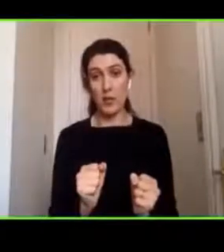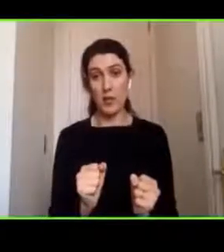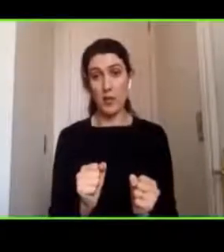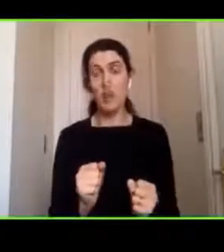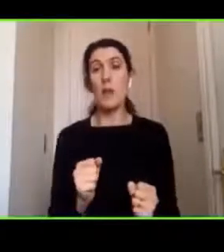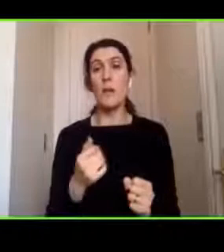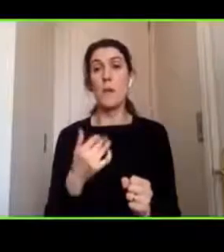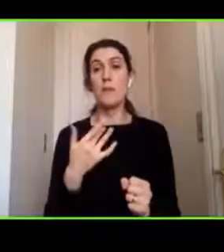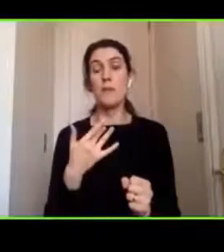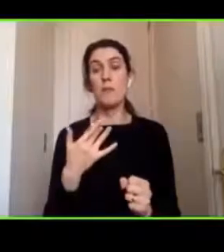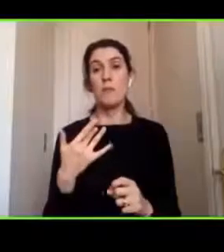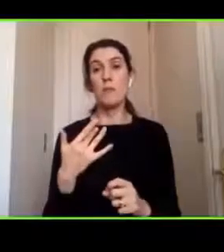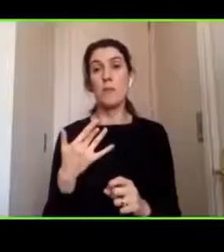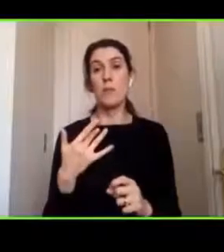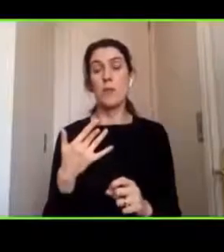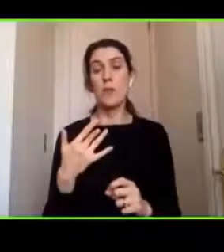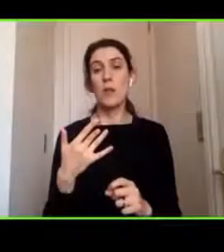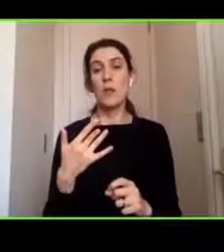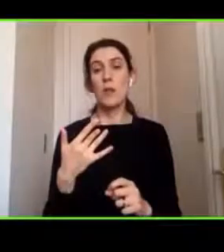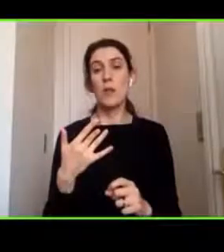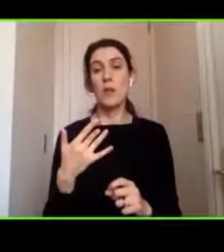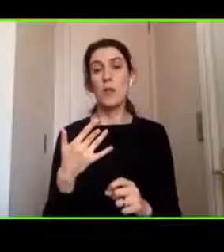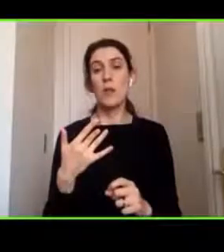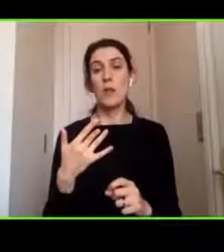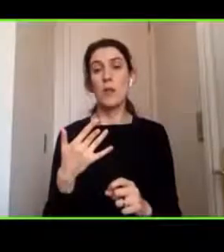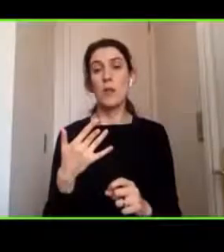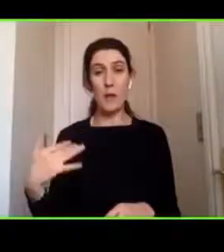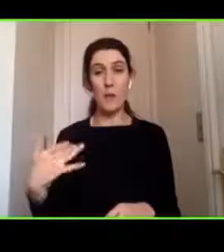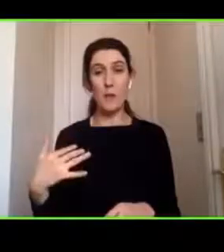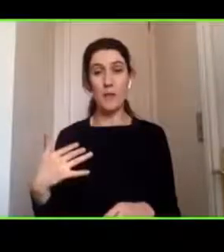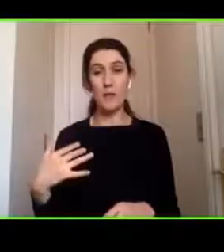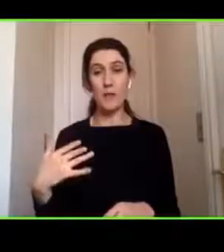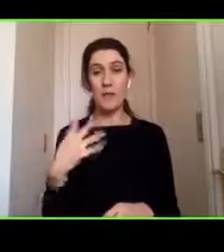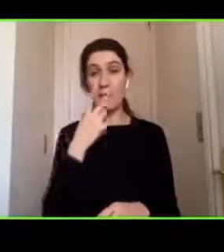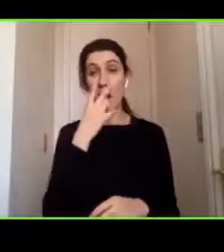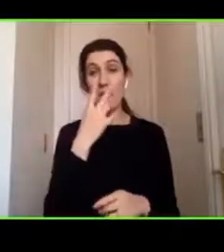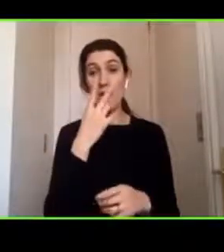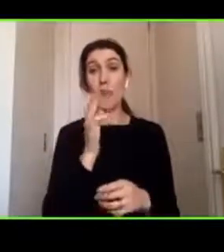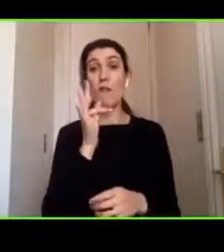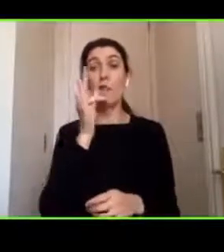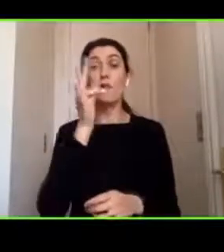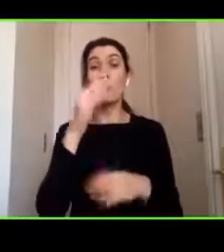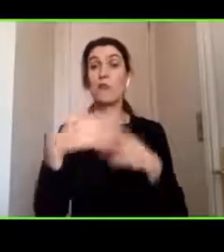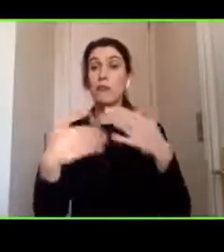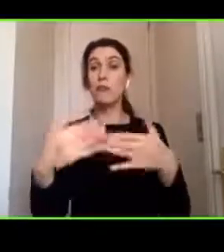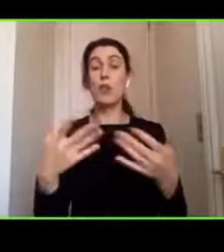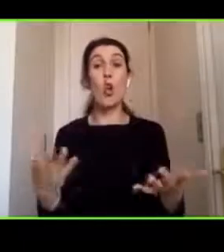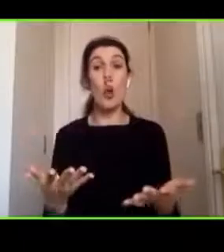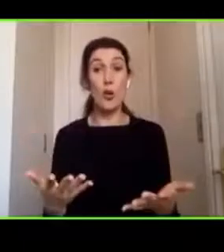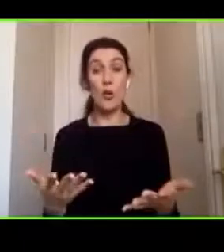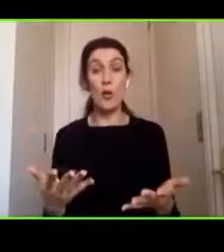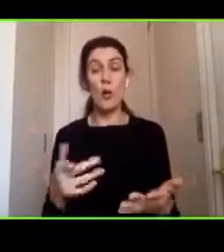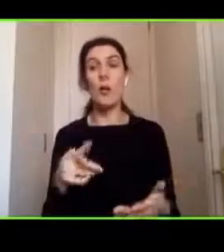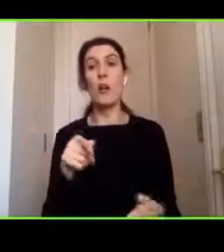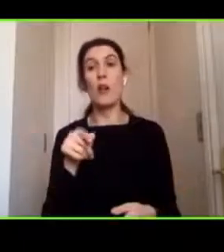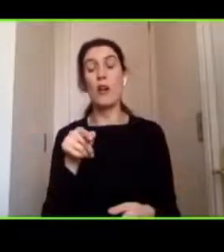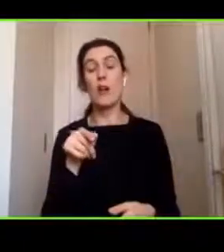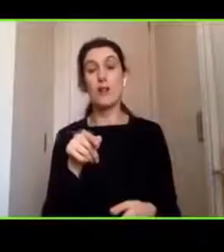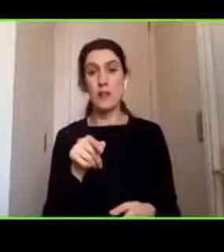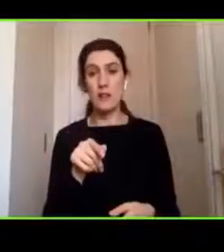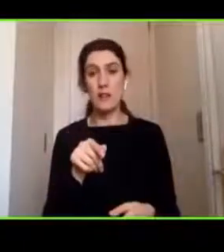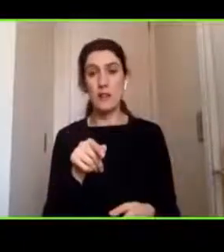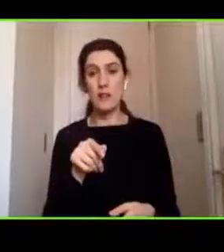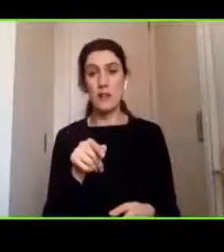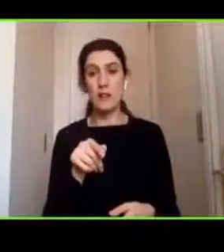importante de pronóstico y evolución sigue siendo aún el tipo de